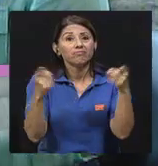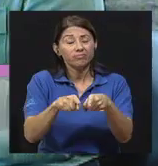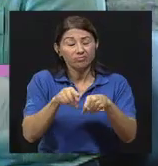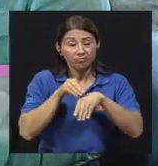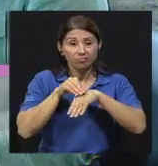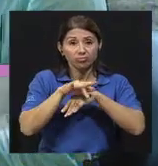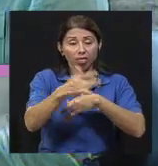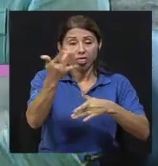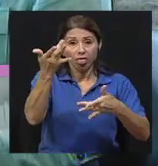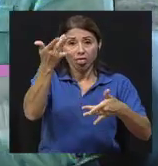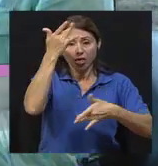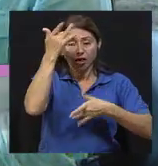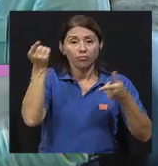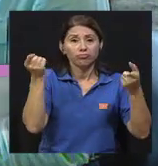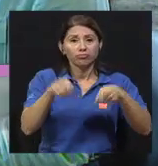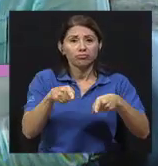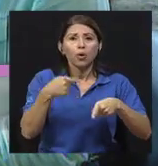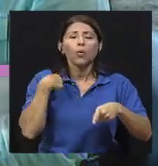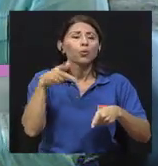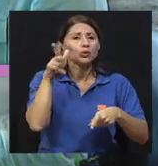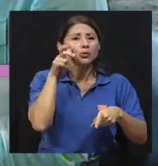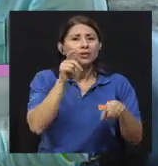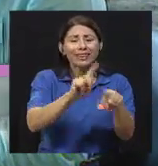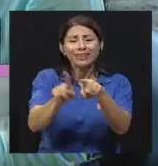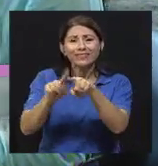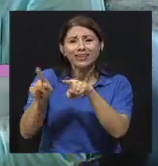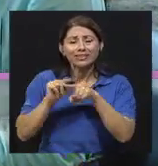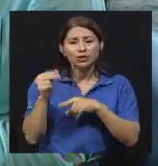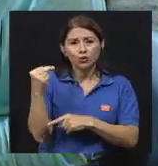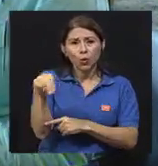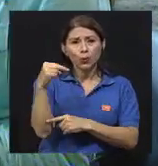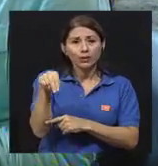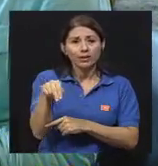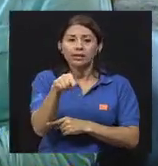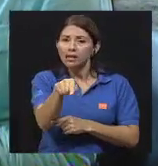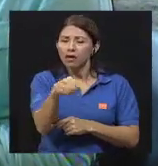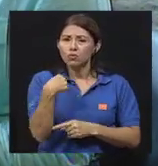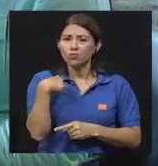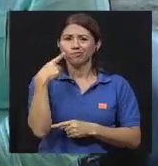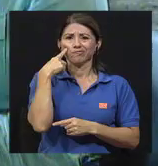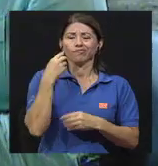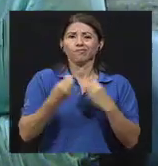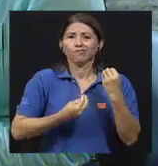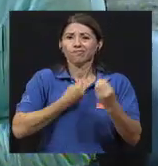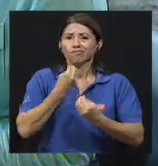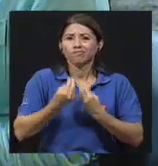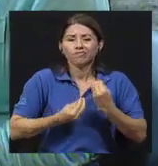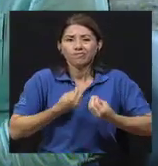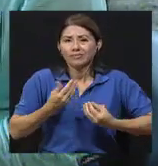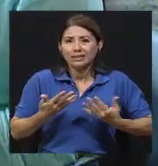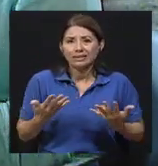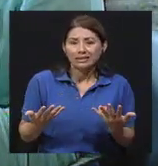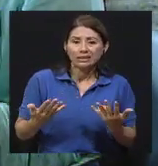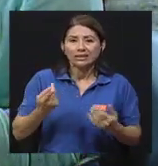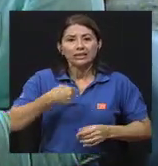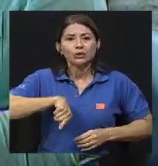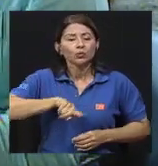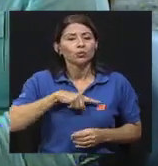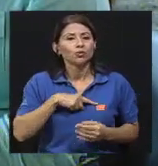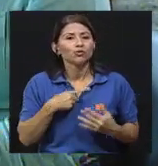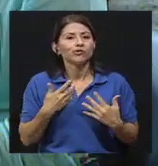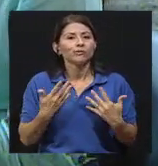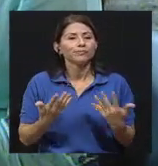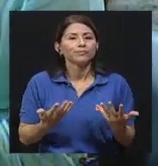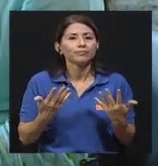coli y demás. Y uno lo escucha también en diversos noticieros. Y surge ahí la inquietud, ¿qué debemos hacer si no tenemos